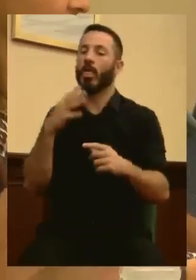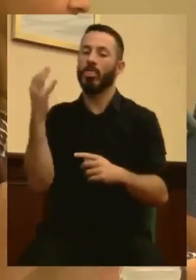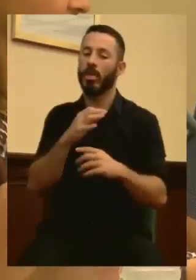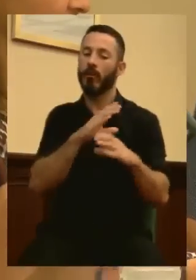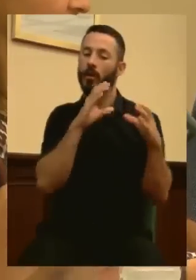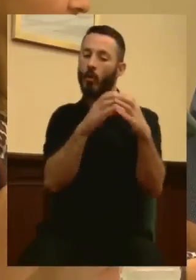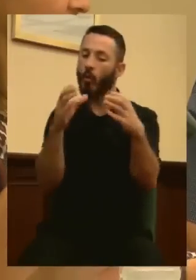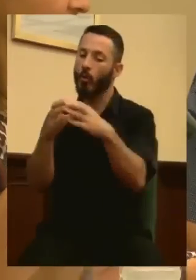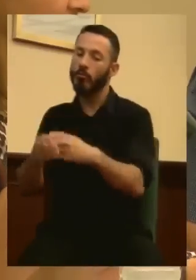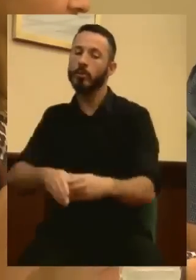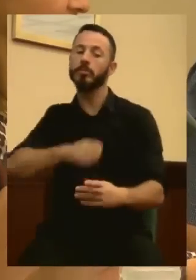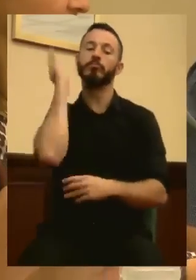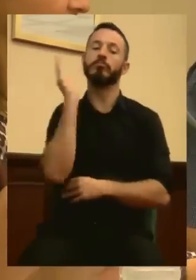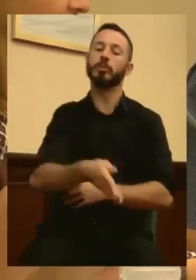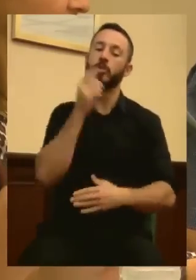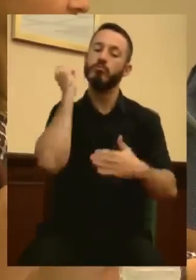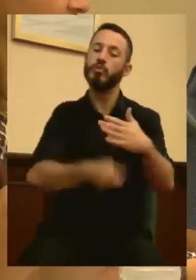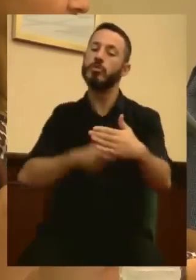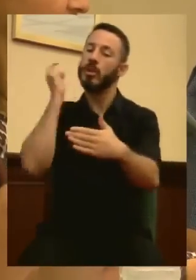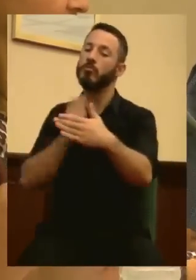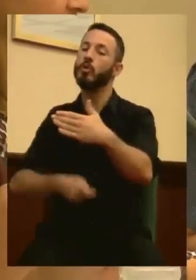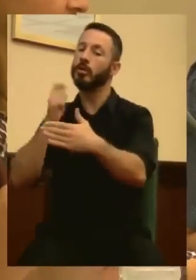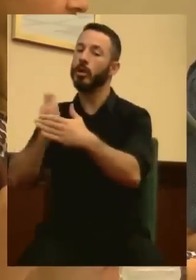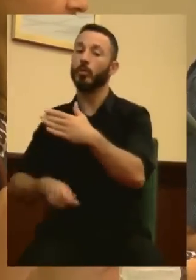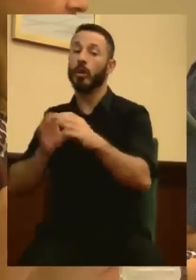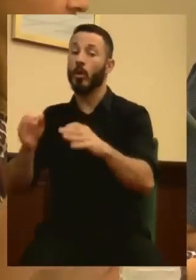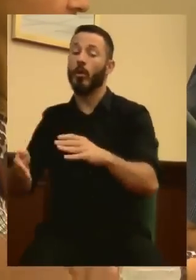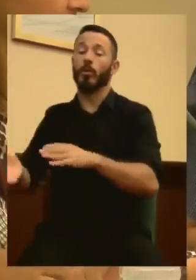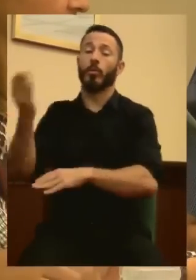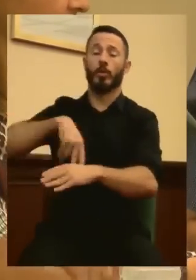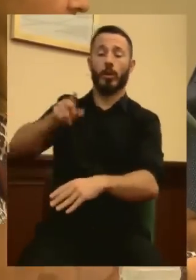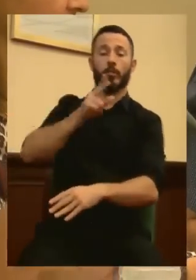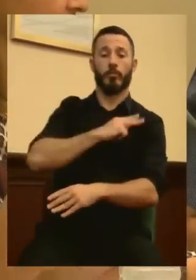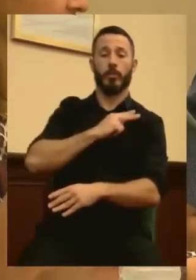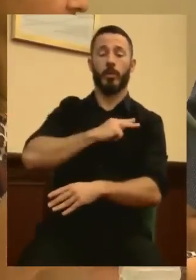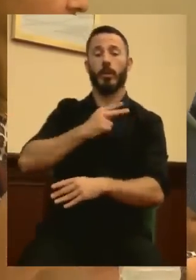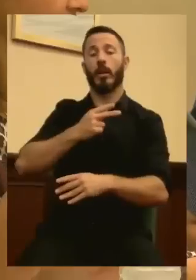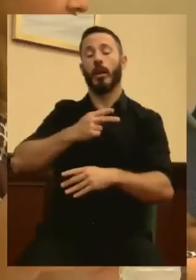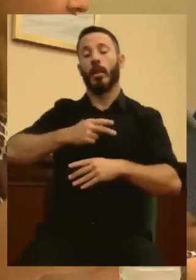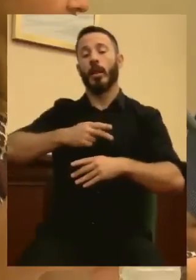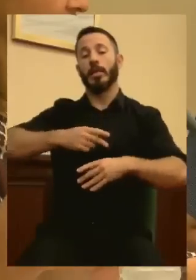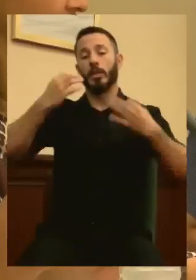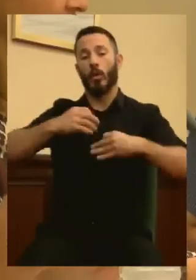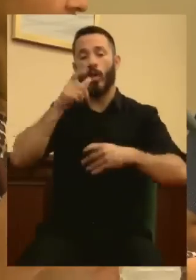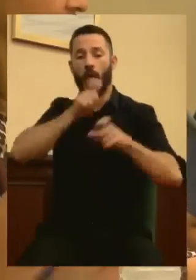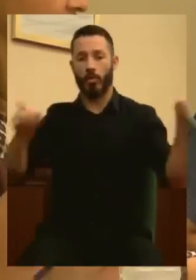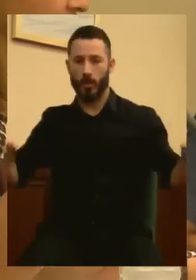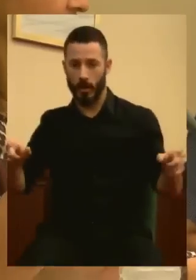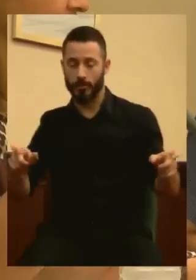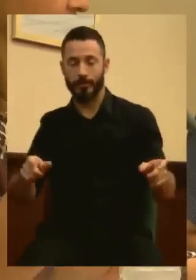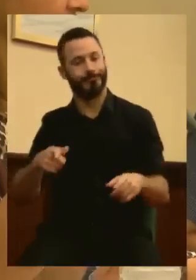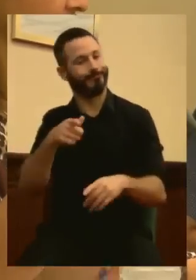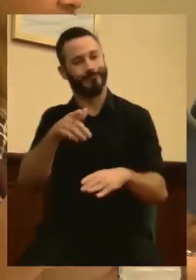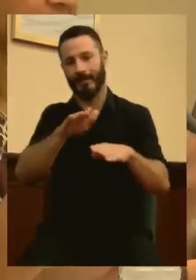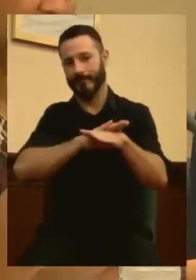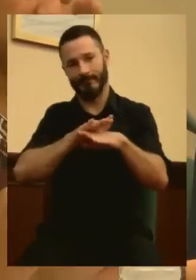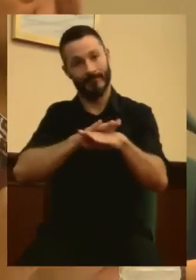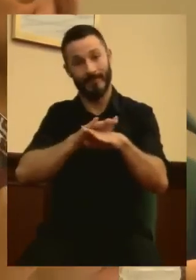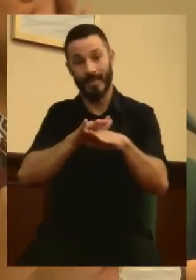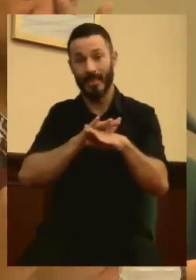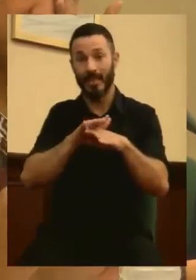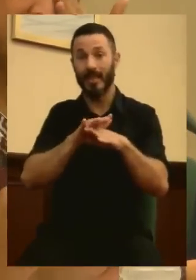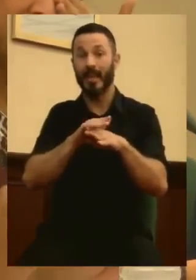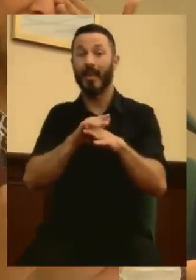a ella le gustaba hacer cuando era titular de la Concejalía de Seguridad Ciudadana. Lo siento, señora Parrilla, pero la persecución